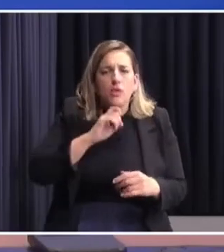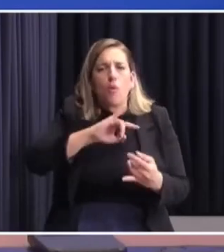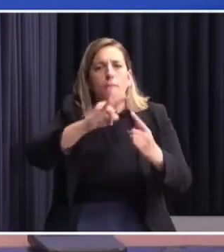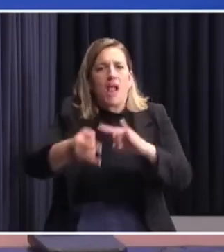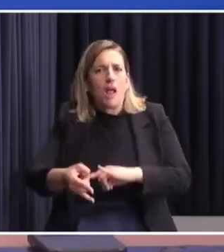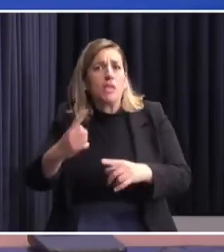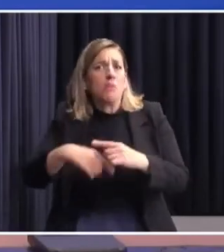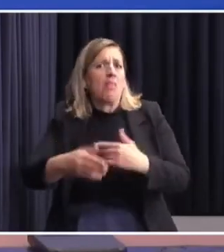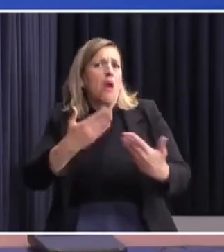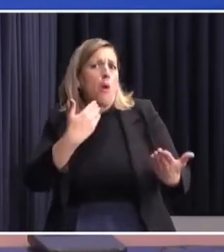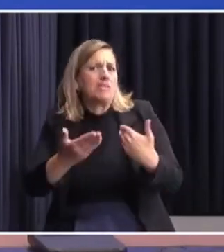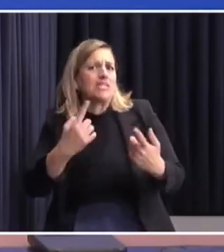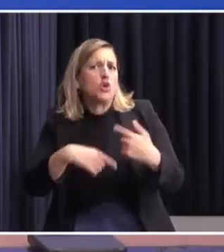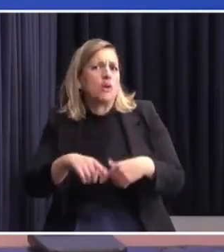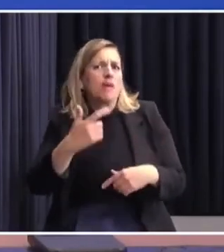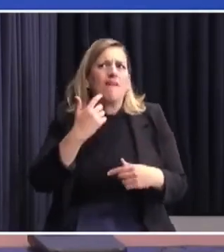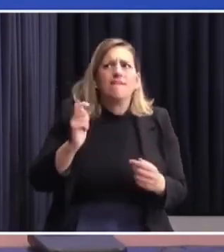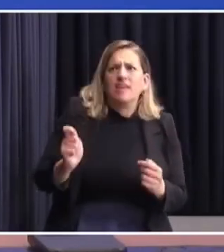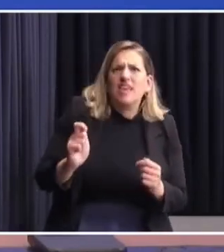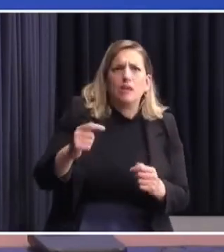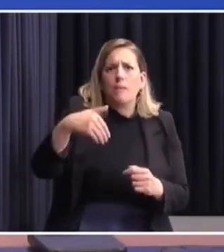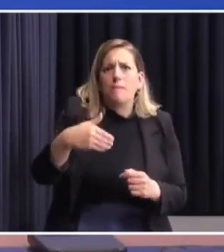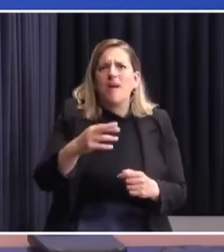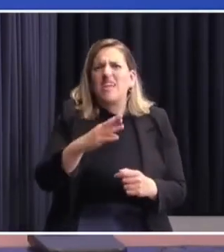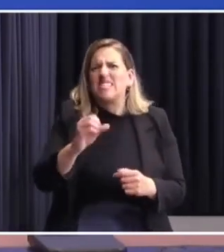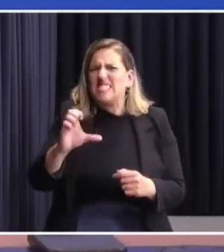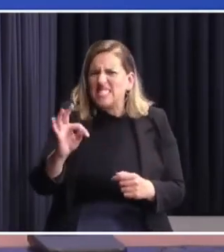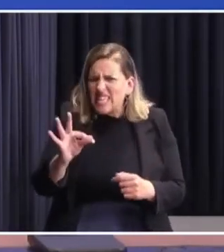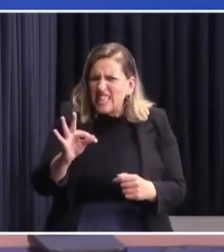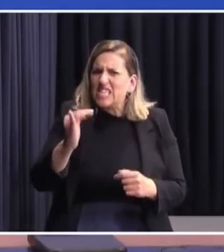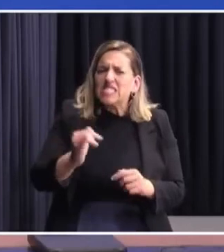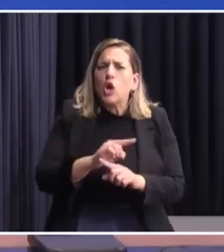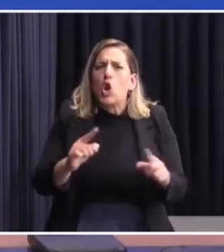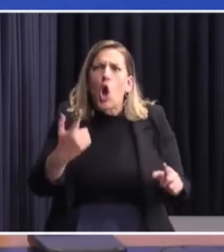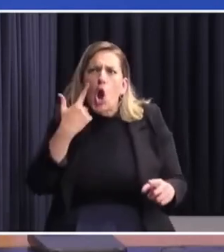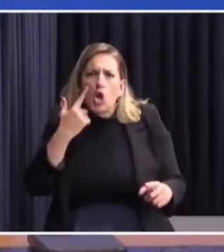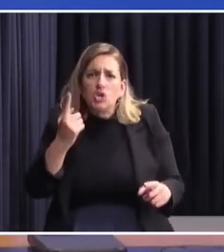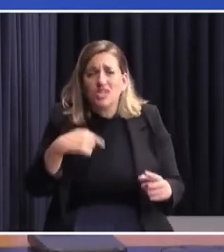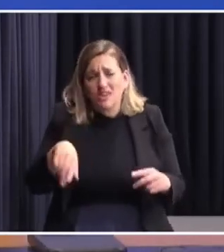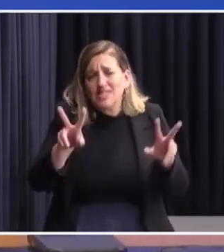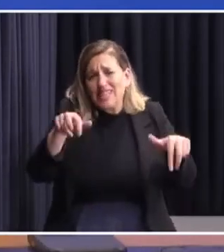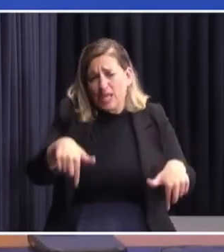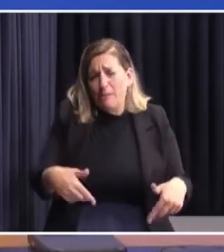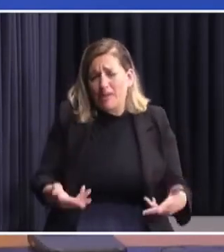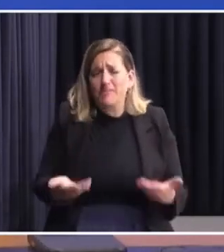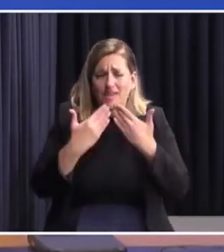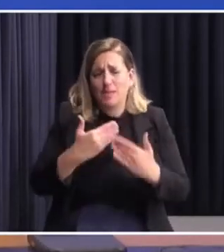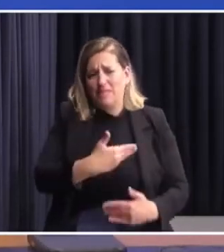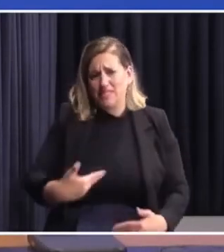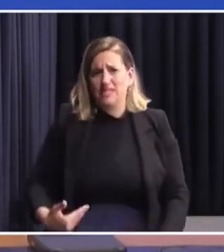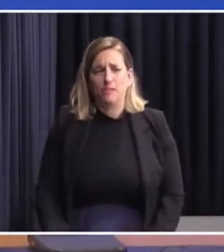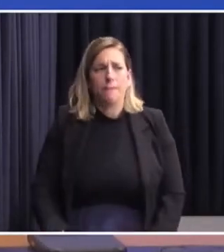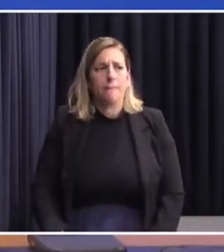porque se habló de conversaciones, pero que no se sabía quién era Marcet, que termina siendo el punto o el meollo de esta situación. Gracias, Presidente.